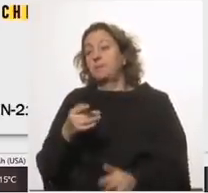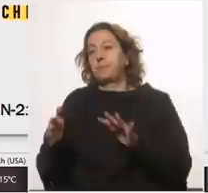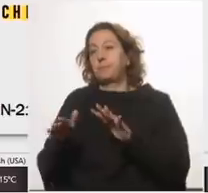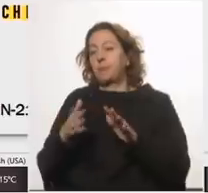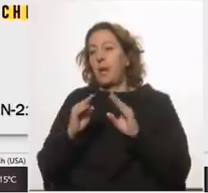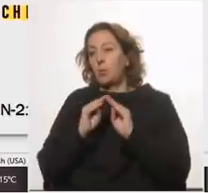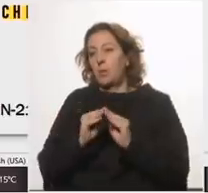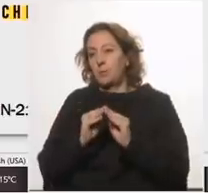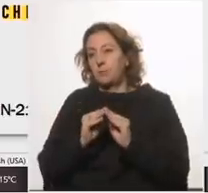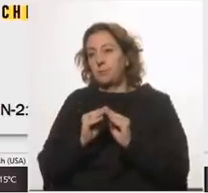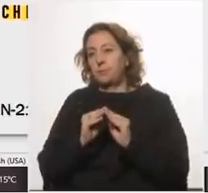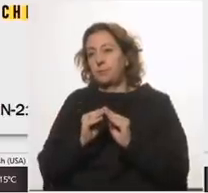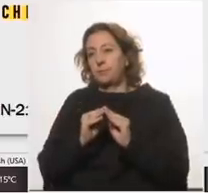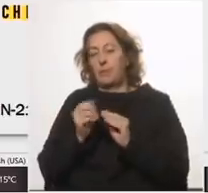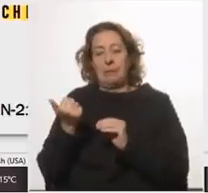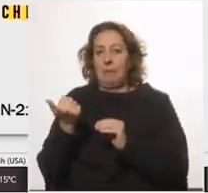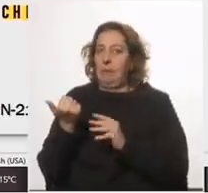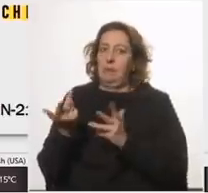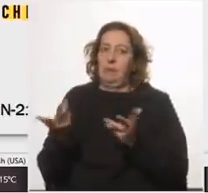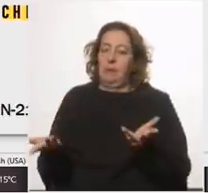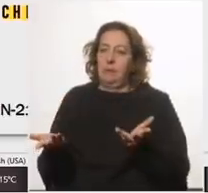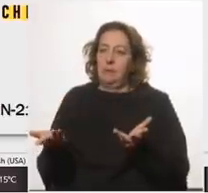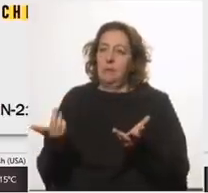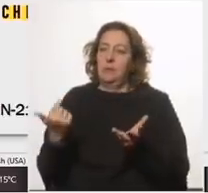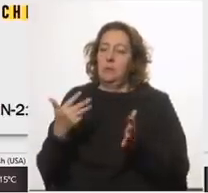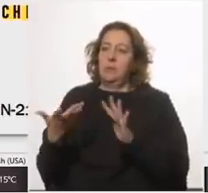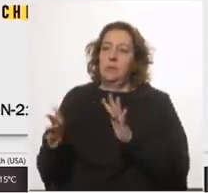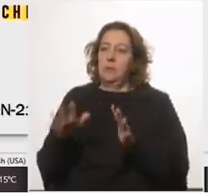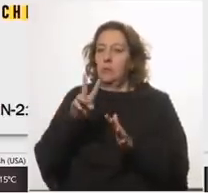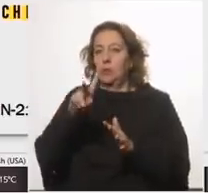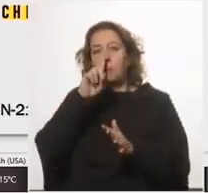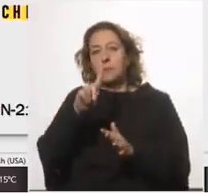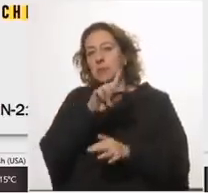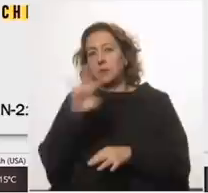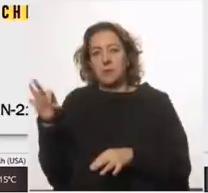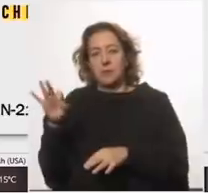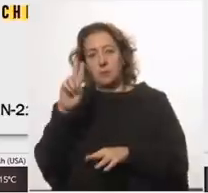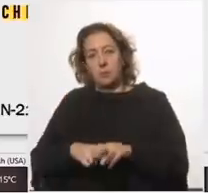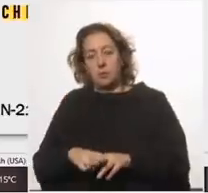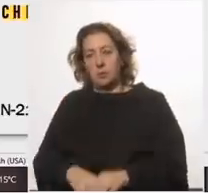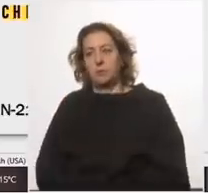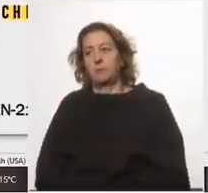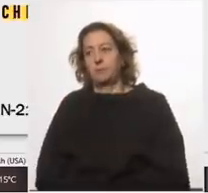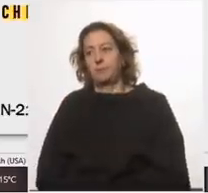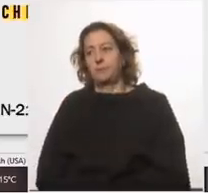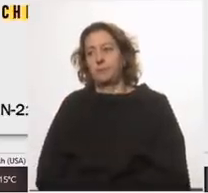permite calcular la magnitud que repito anda en el orden de las 2.500 muertos